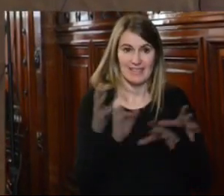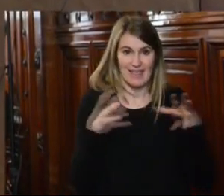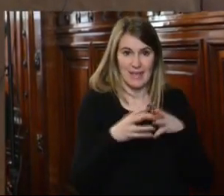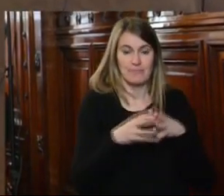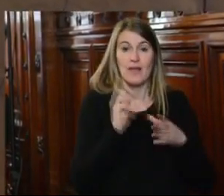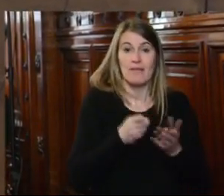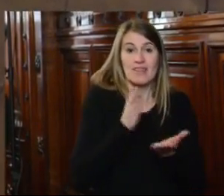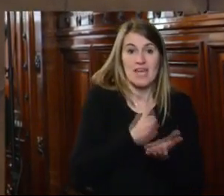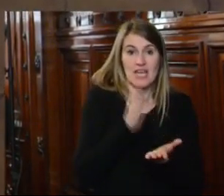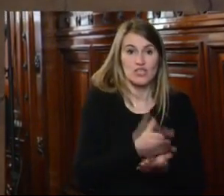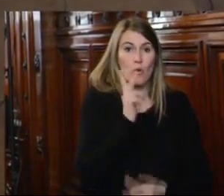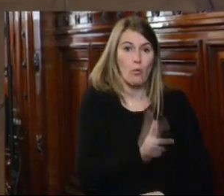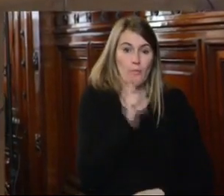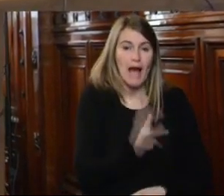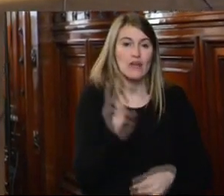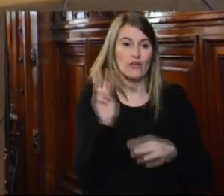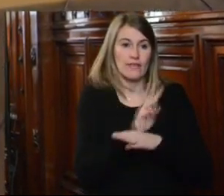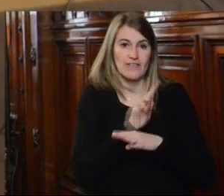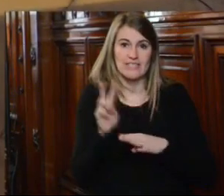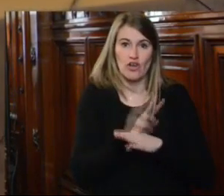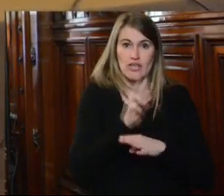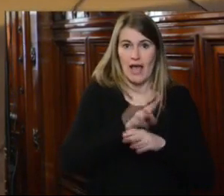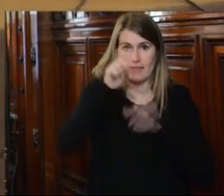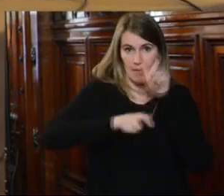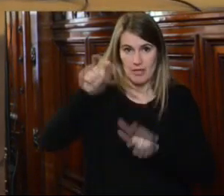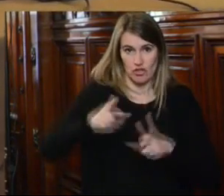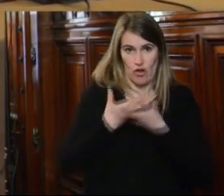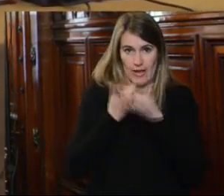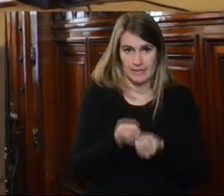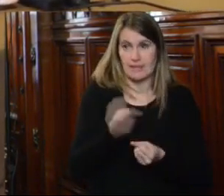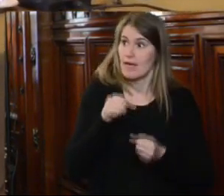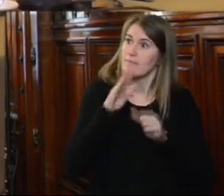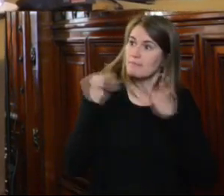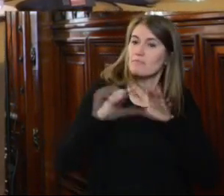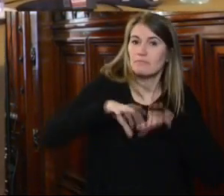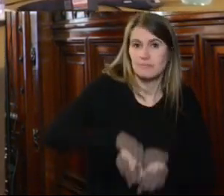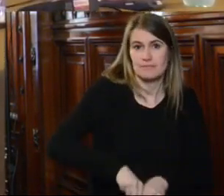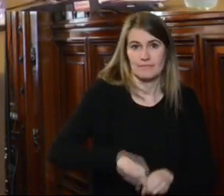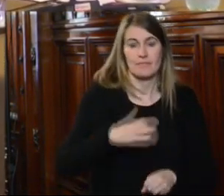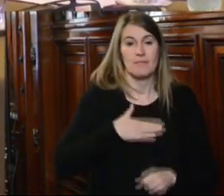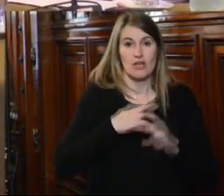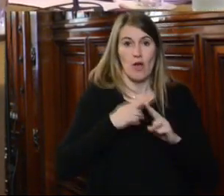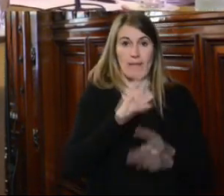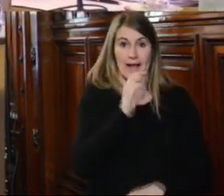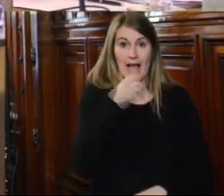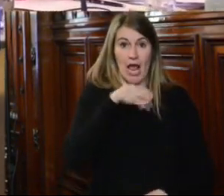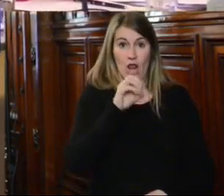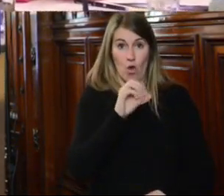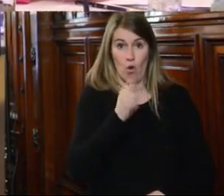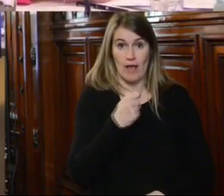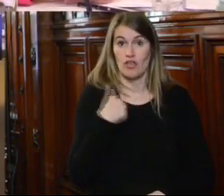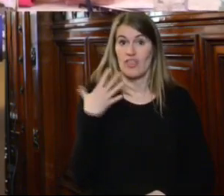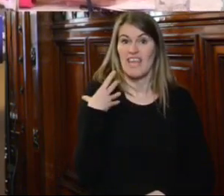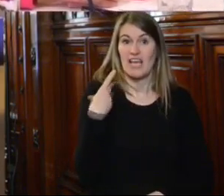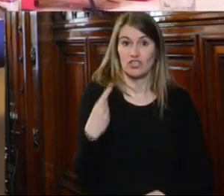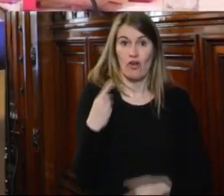Derechos Humanos y Defensoría del Pueblo que han solicitado esta audiencia. Mi nombre es Ana Rocanova soy directora general adjunta